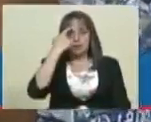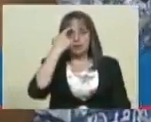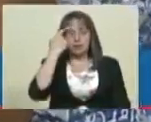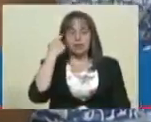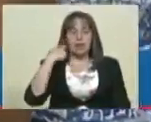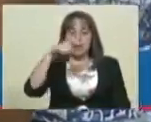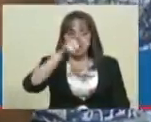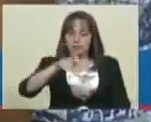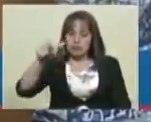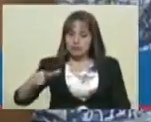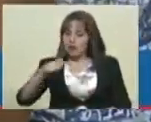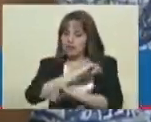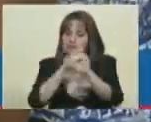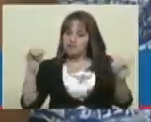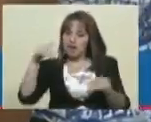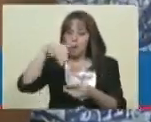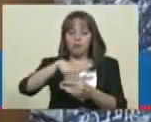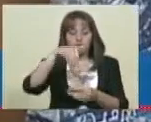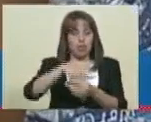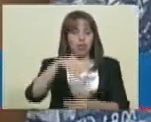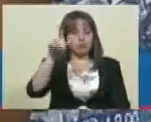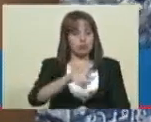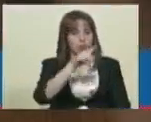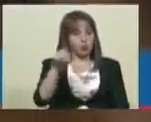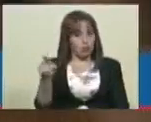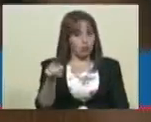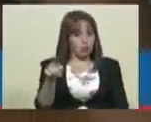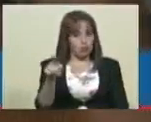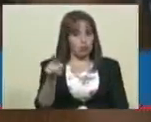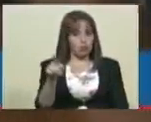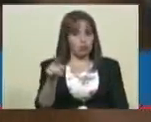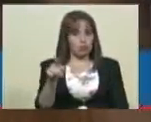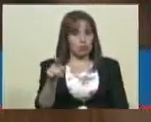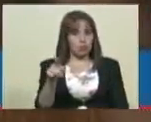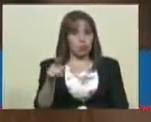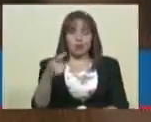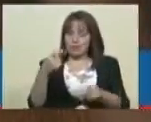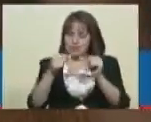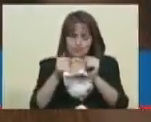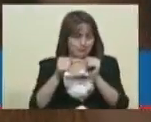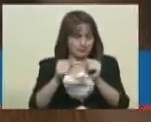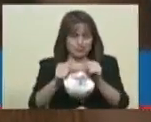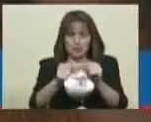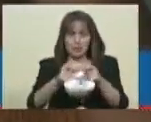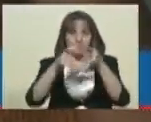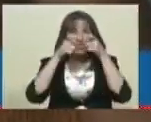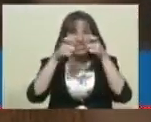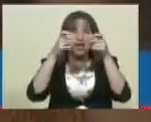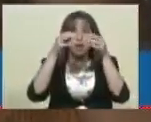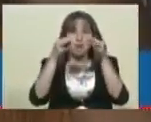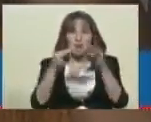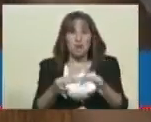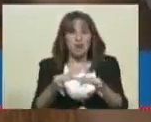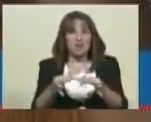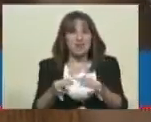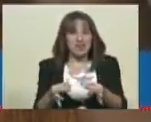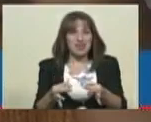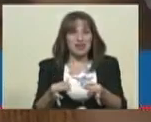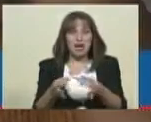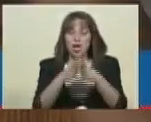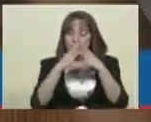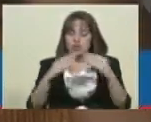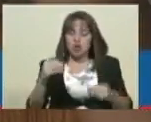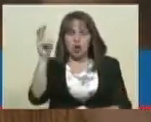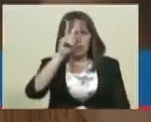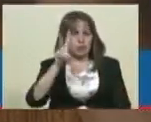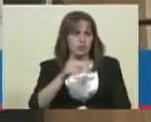persona ha votado o no. Es decir, nosotros continuamos con medidas de seguridad para garantizarle a las venezolanas y